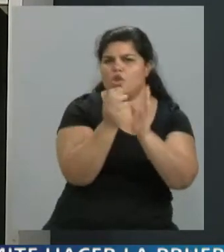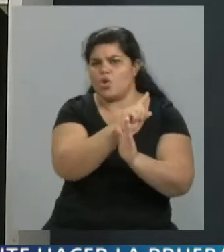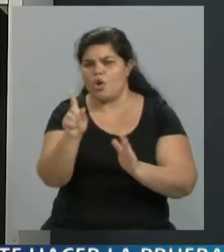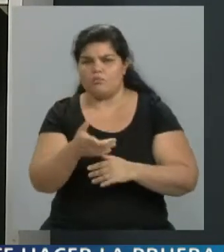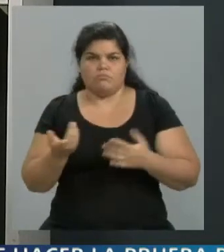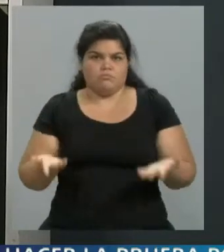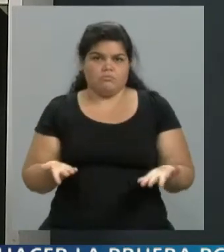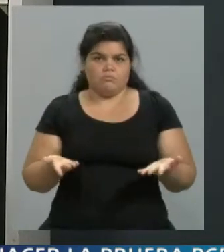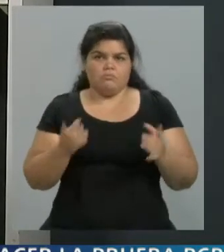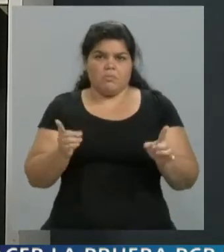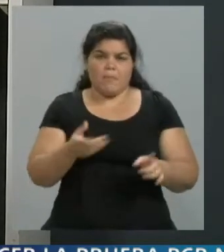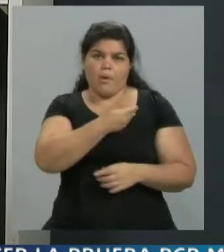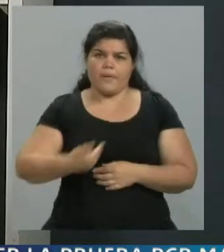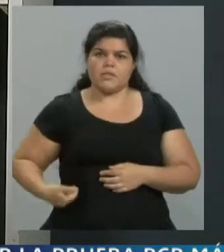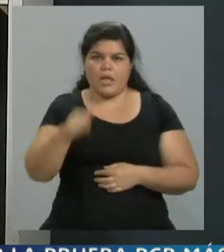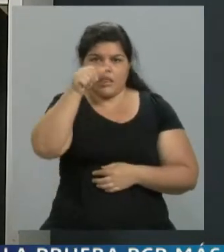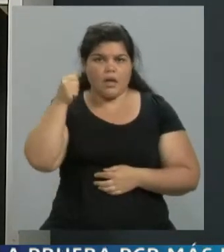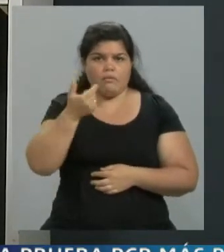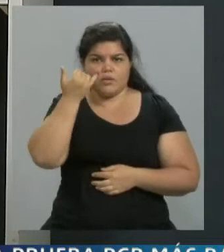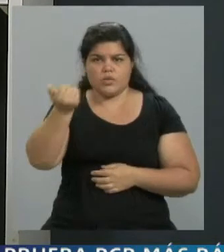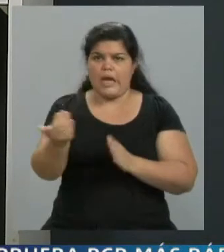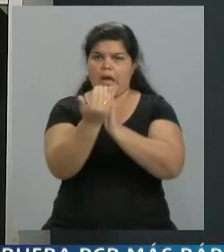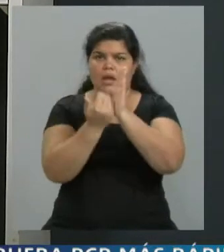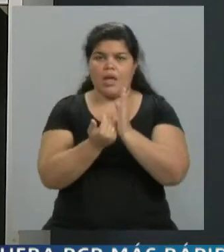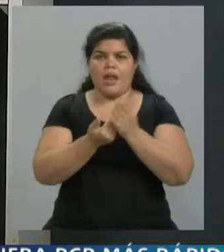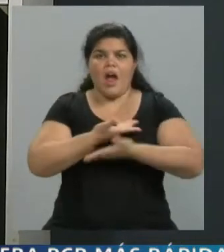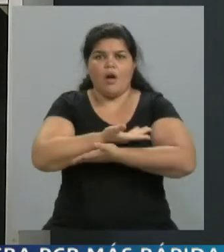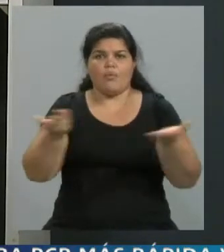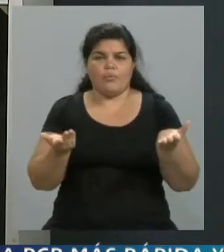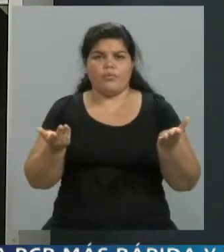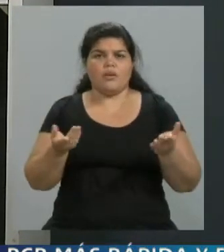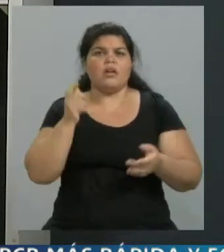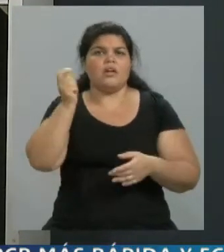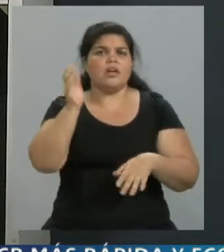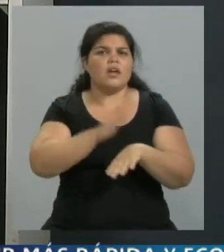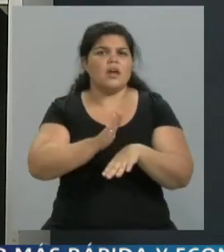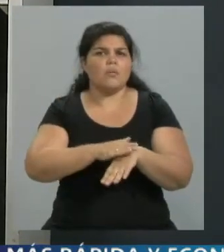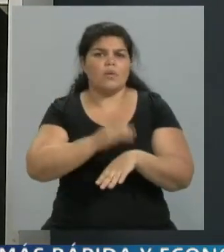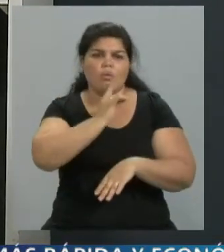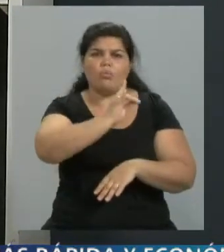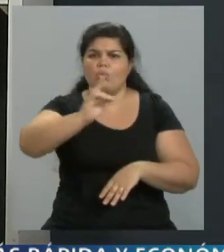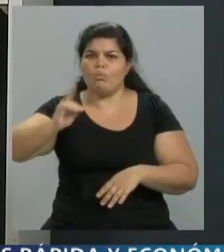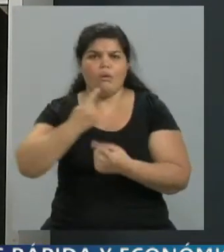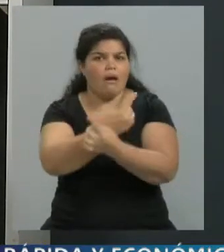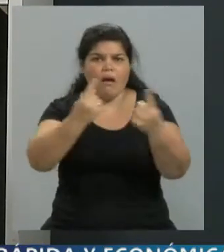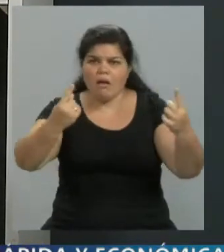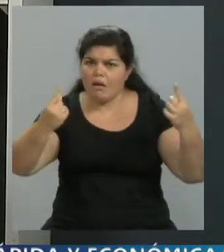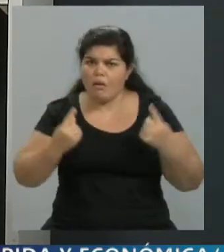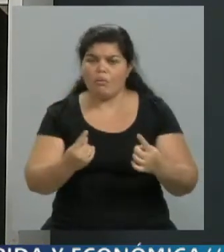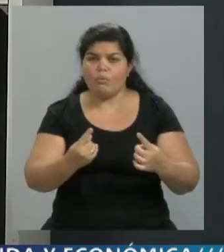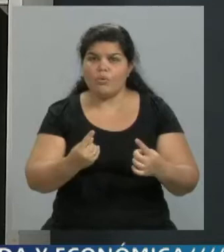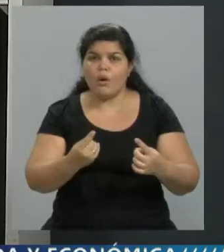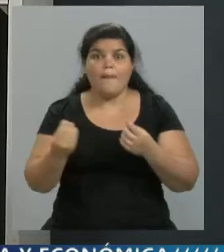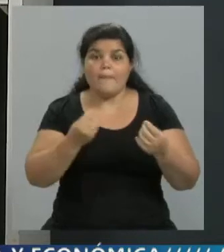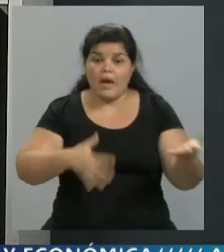presidente en su mensaje de cadena nacional el otro día, depende de nosotros hasta que logremos esa famosa inmunidad,